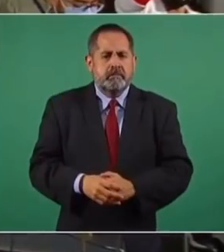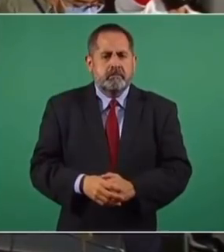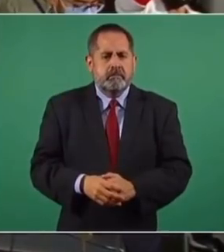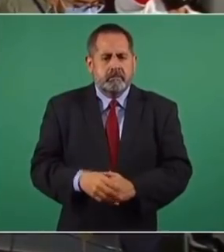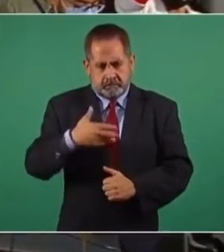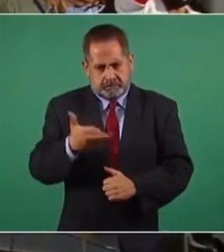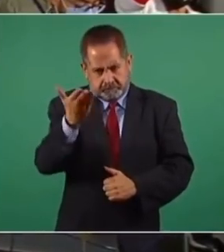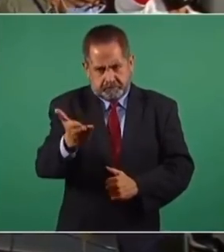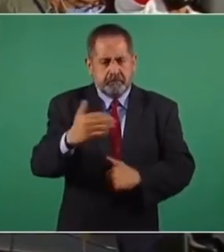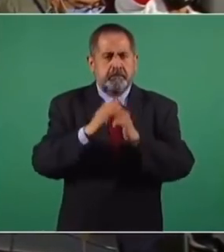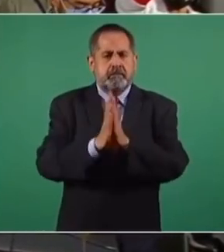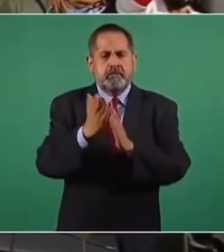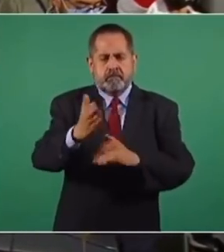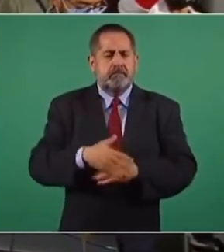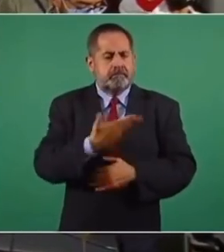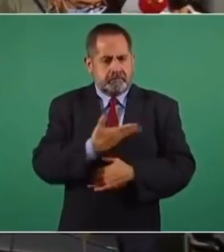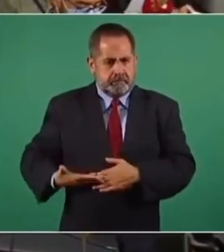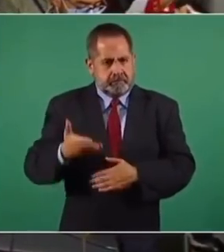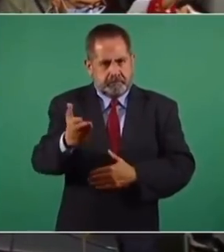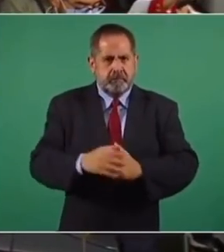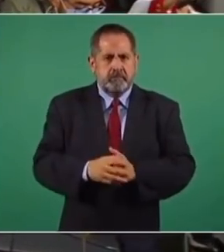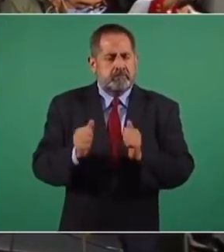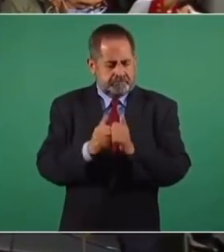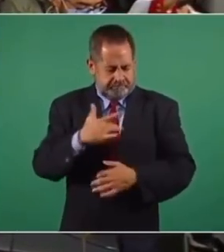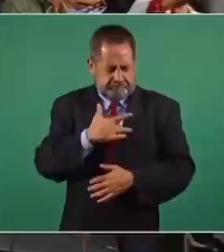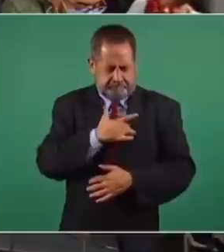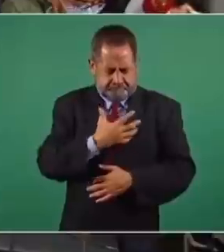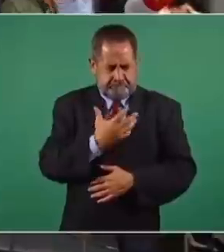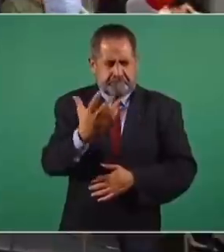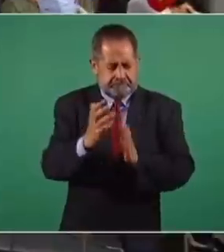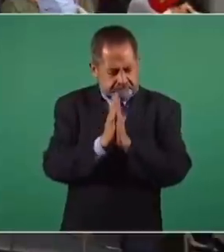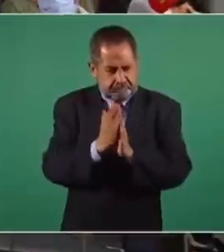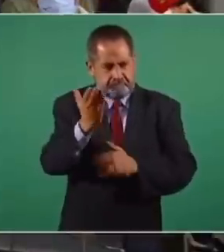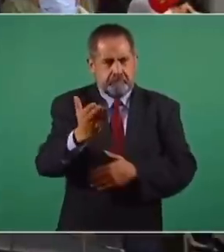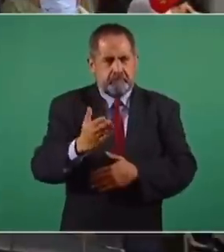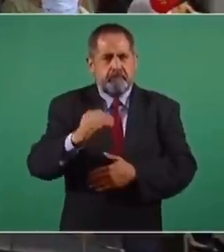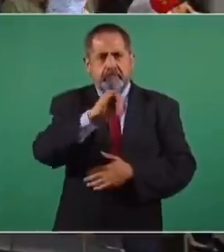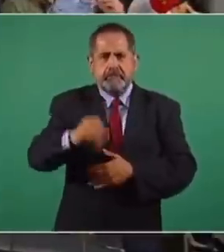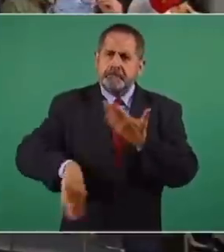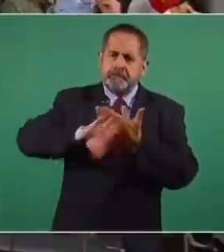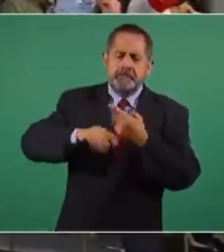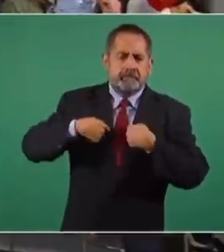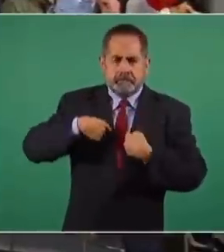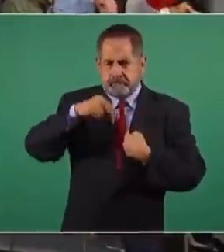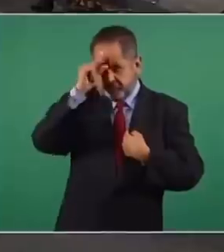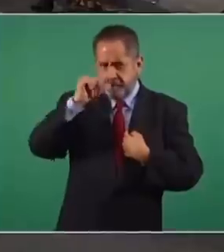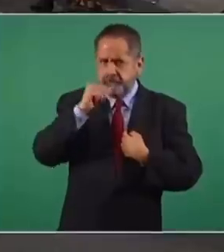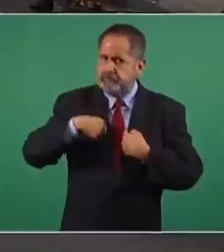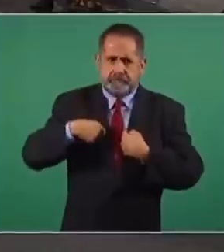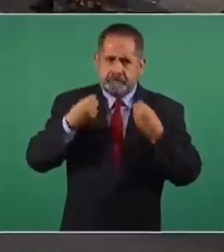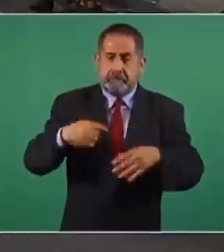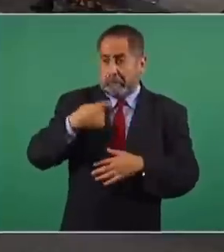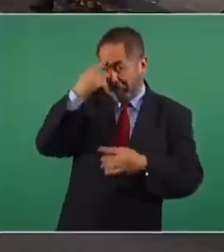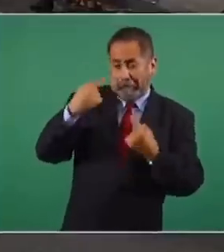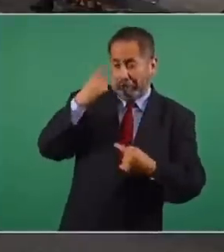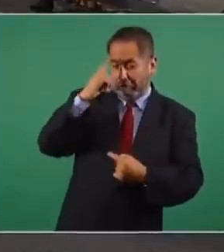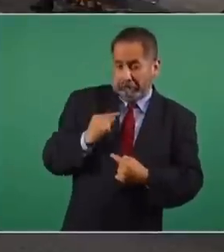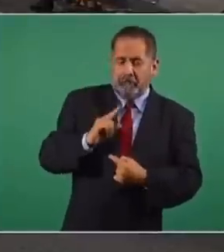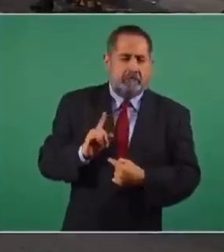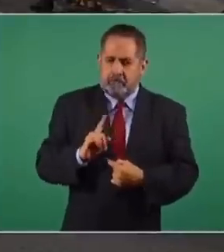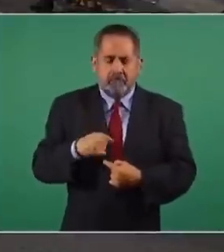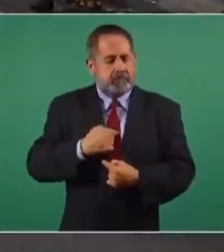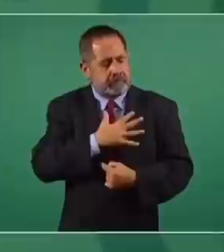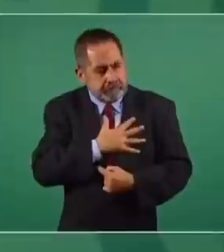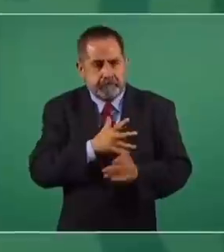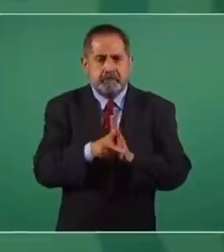marea. Le pido, por favor, Presidente, con el corazón en la mano, que jamás se atente contra nuestra inteligencia, que jamás se atente contra nuestra